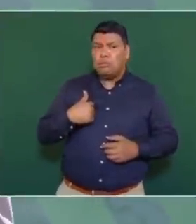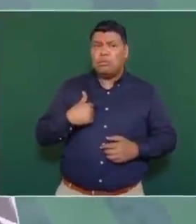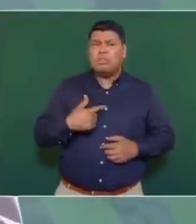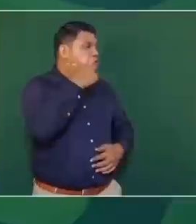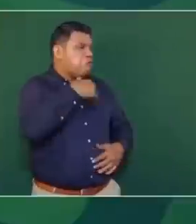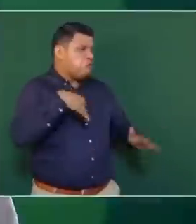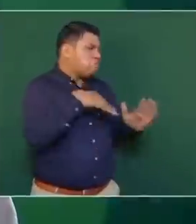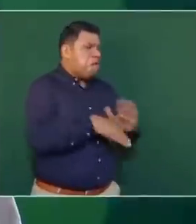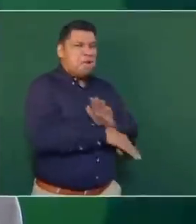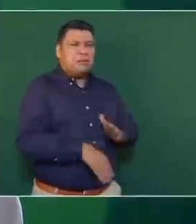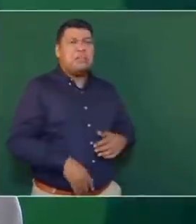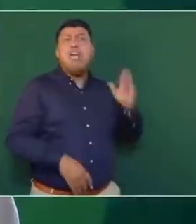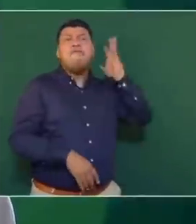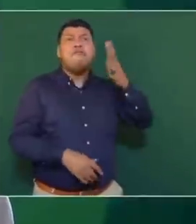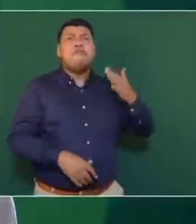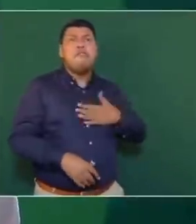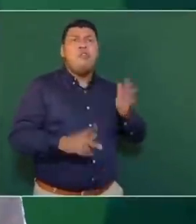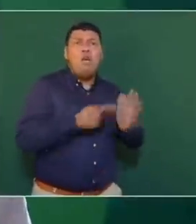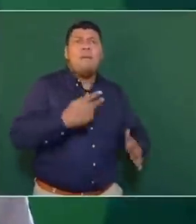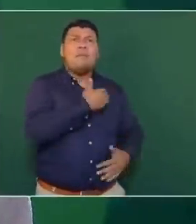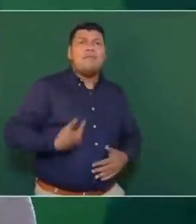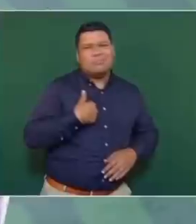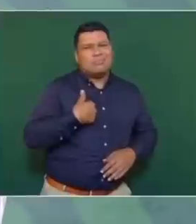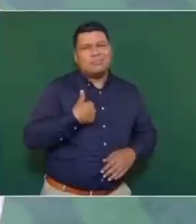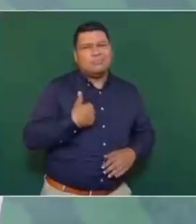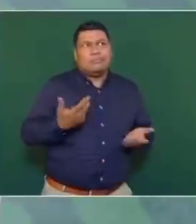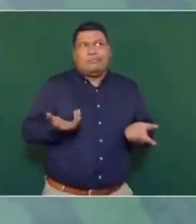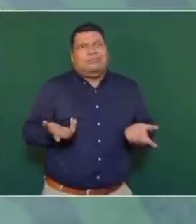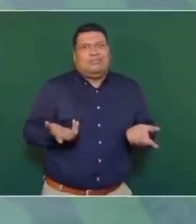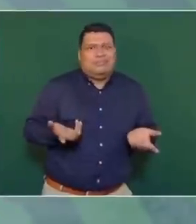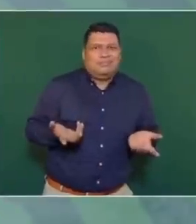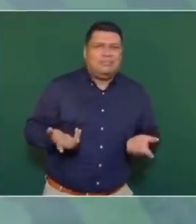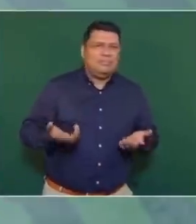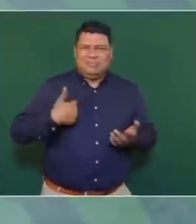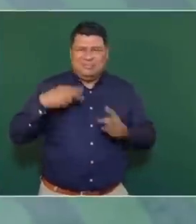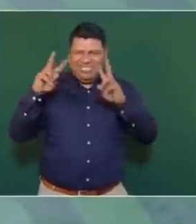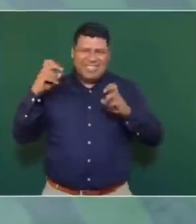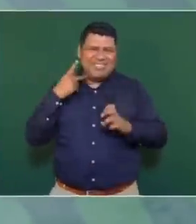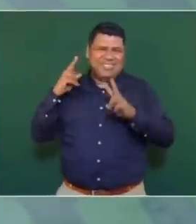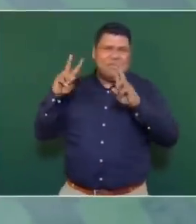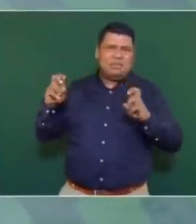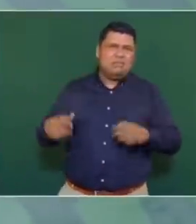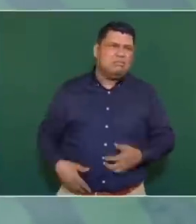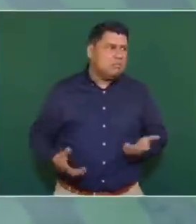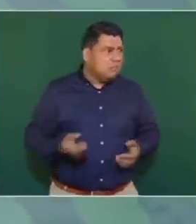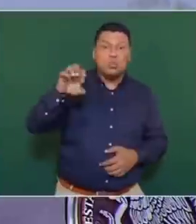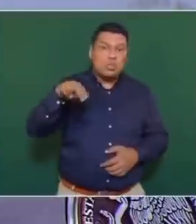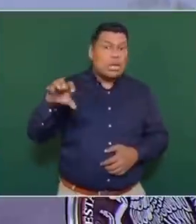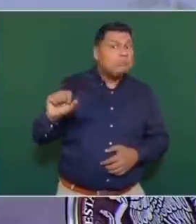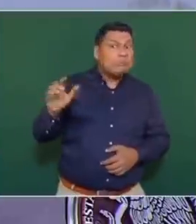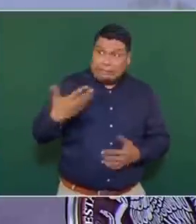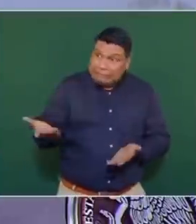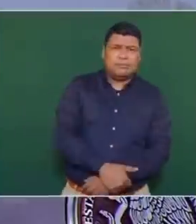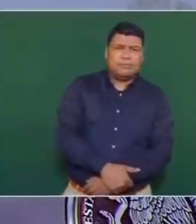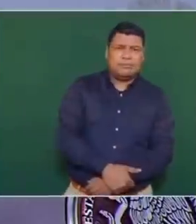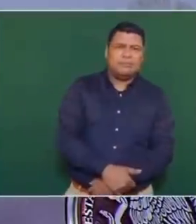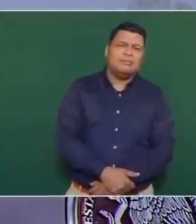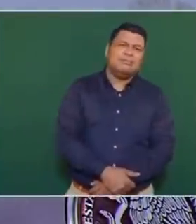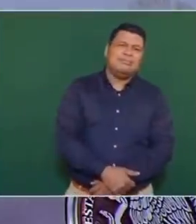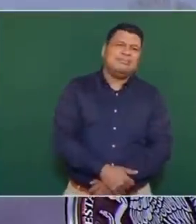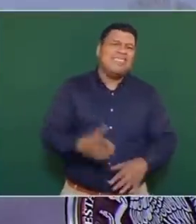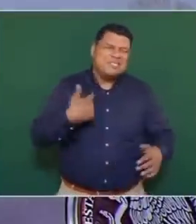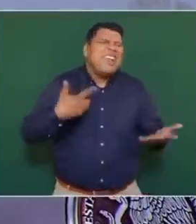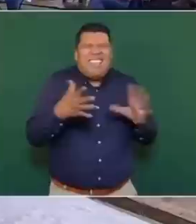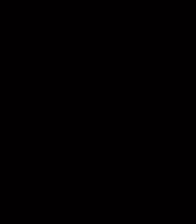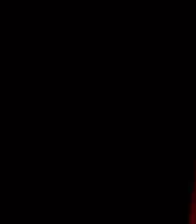que él se fortalezca con miras a la elección del 2024. Diría que hasta, en términos políticos, ¿hasta conviene un candidato así? Pero ya,